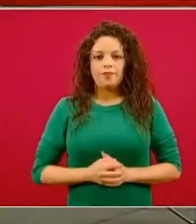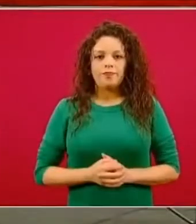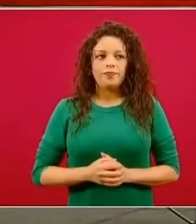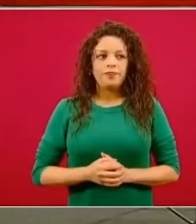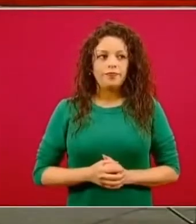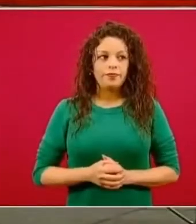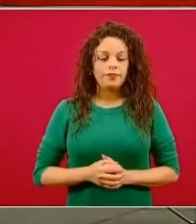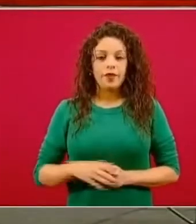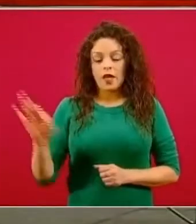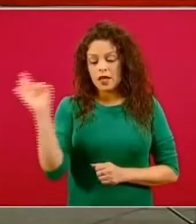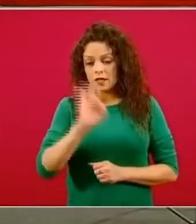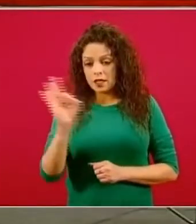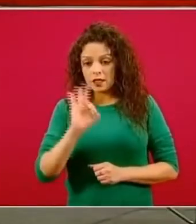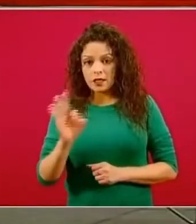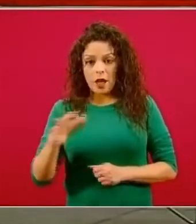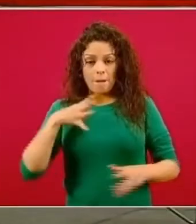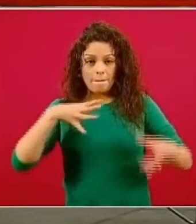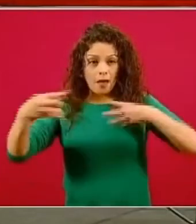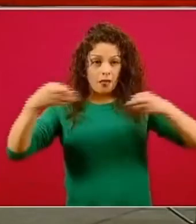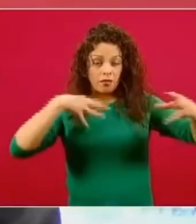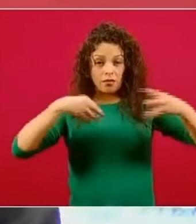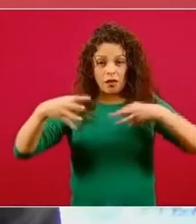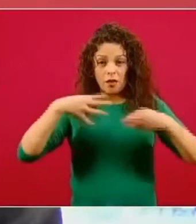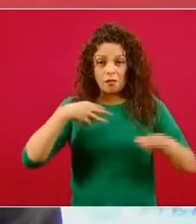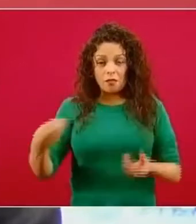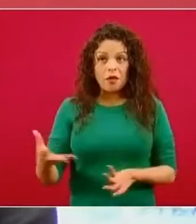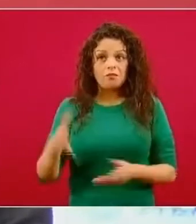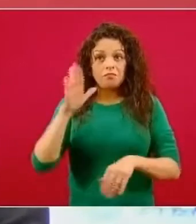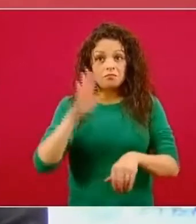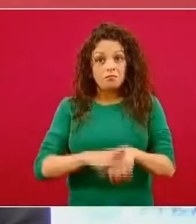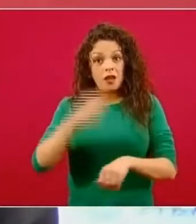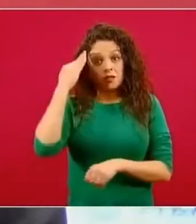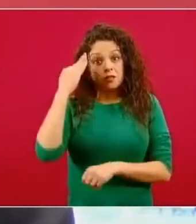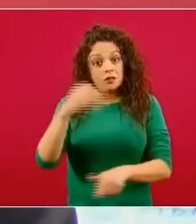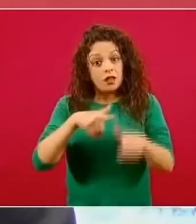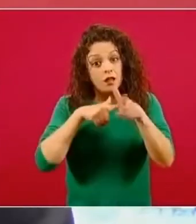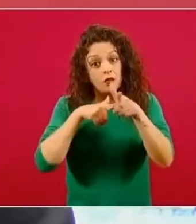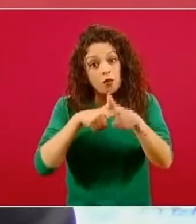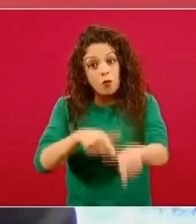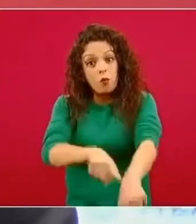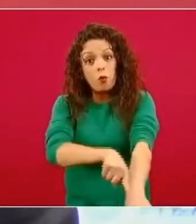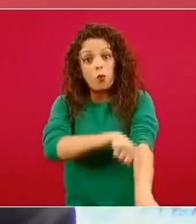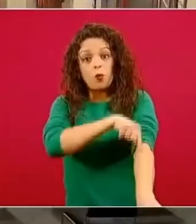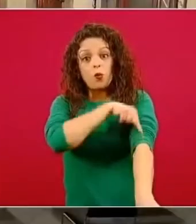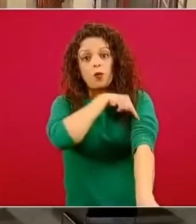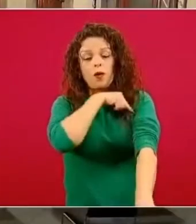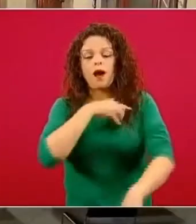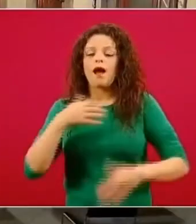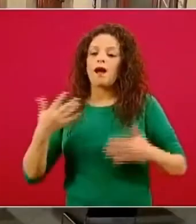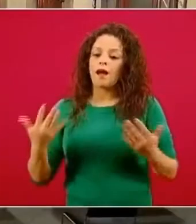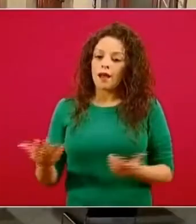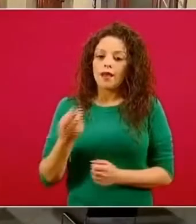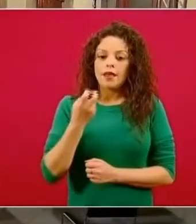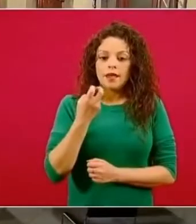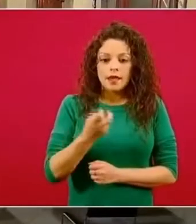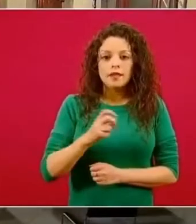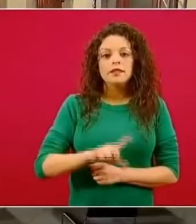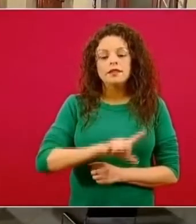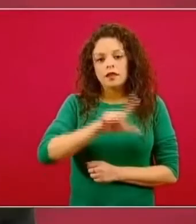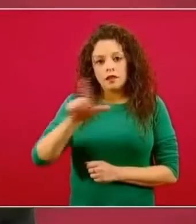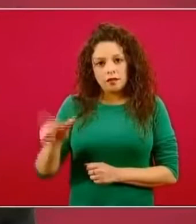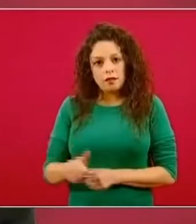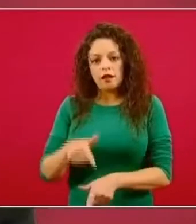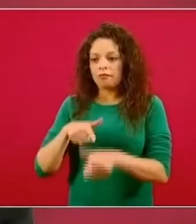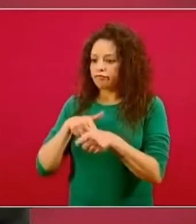durase más tiempo, pues entonces vamos a mantener